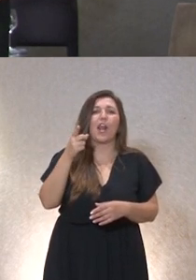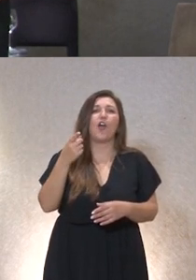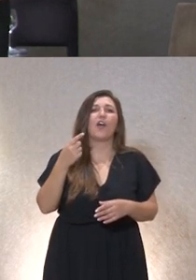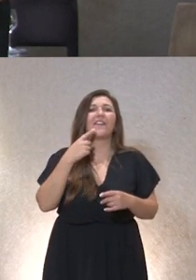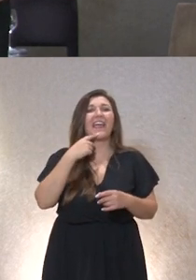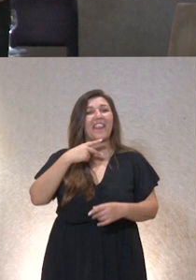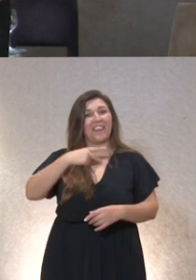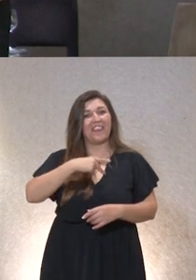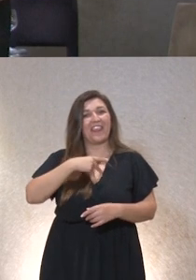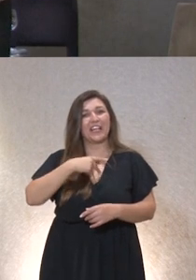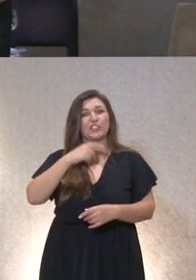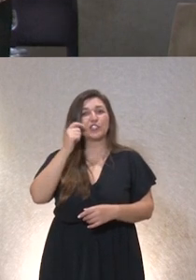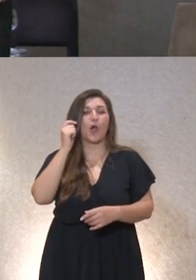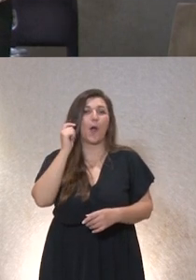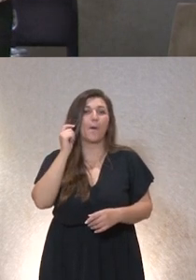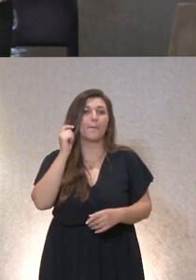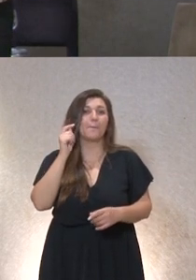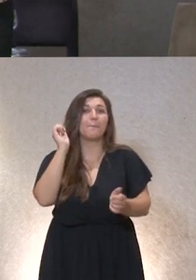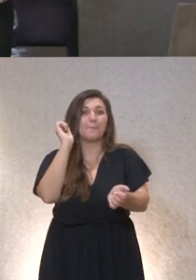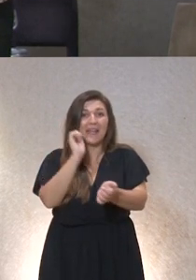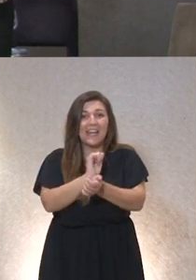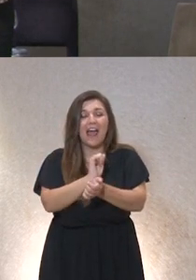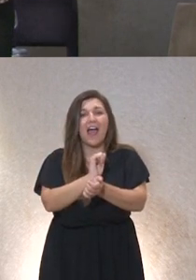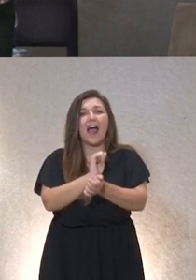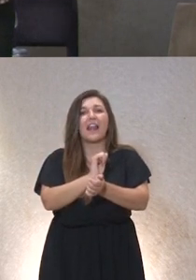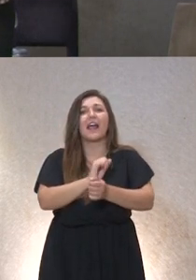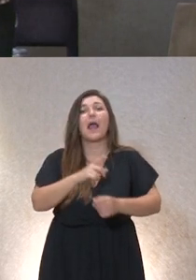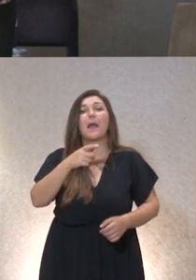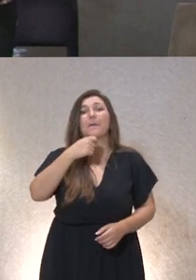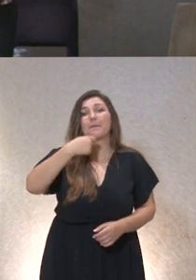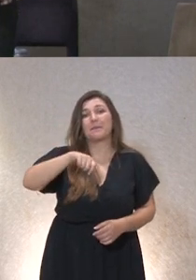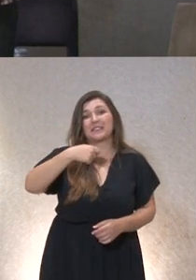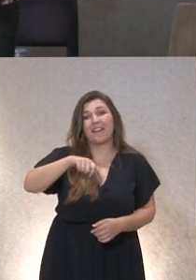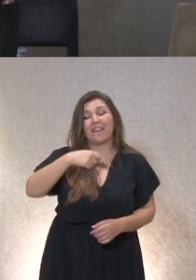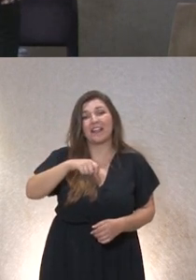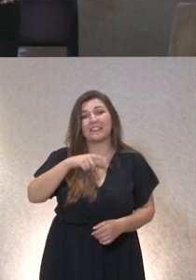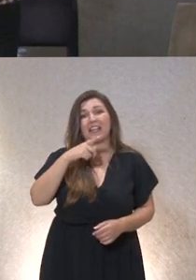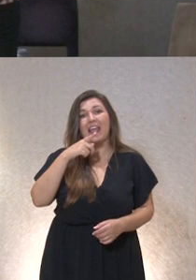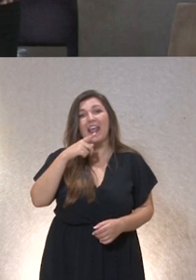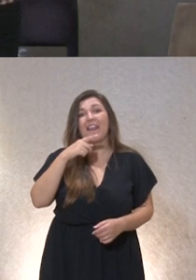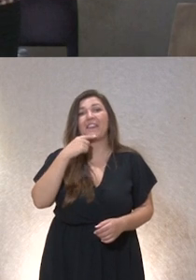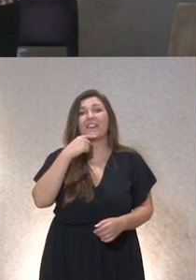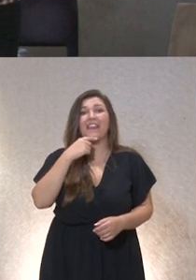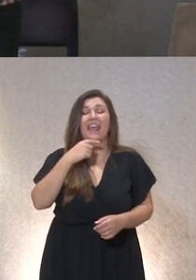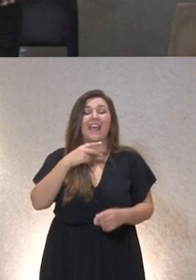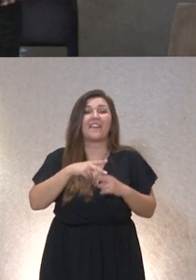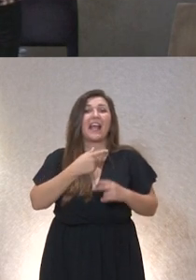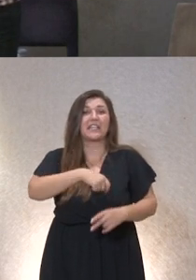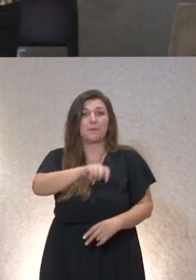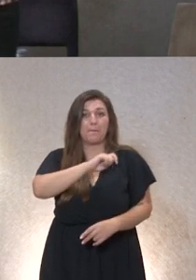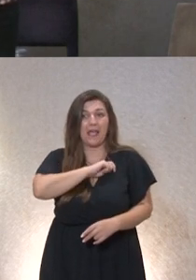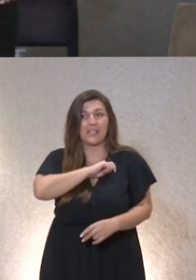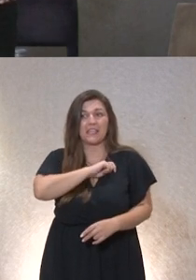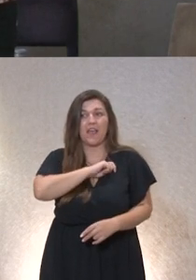penal decano de la facultad de derecho de Oviedo y presidente de la conferencia de decanos de derecho de España y que